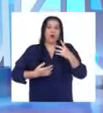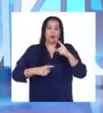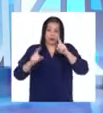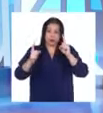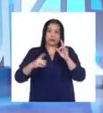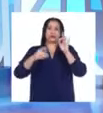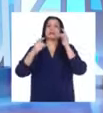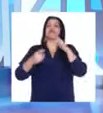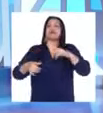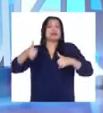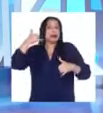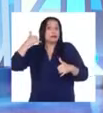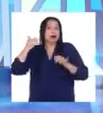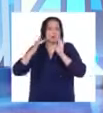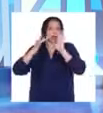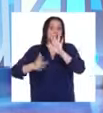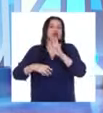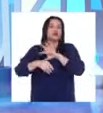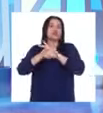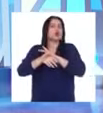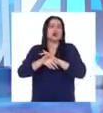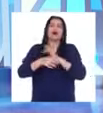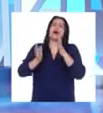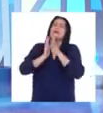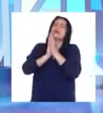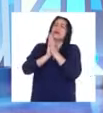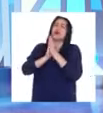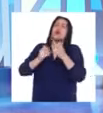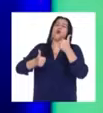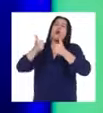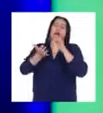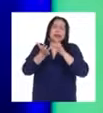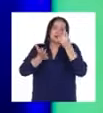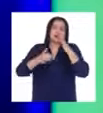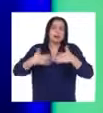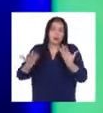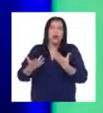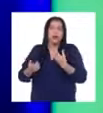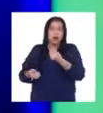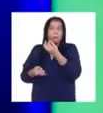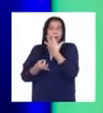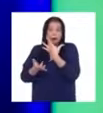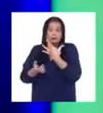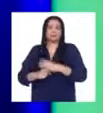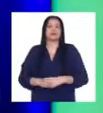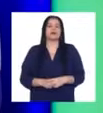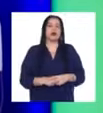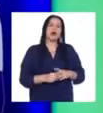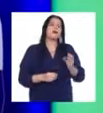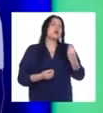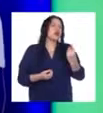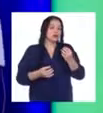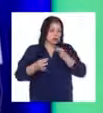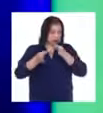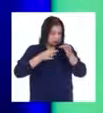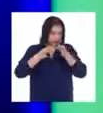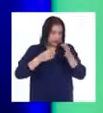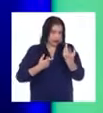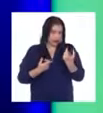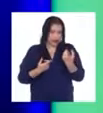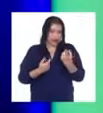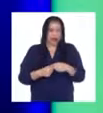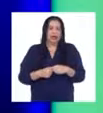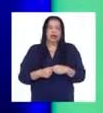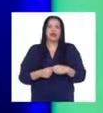médico y consultarlo qué es lo que podemos consumir. Con eso les quiero explicar que la